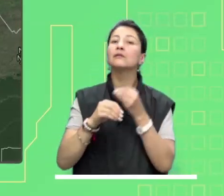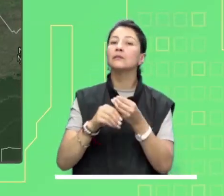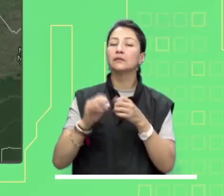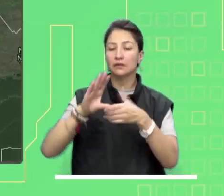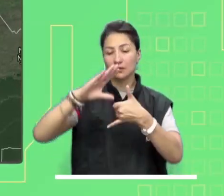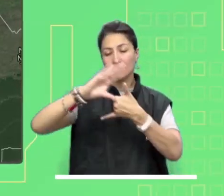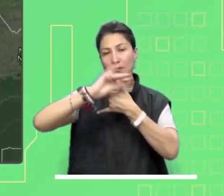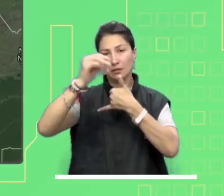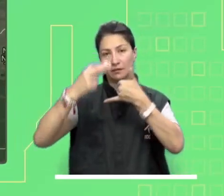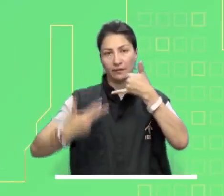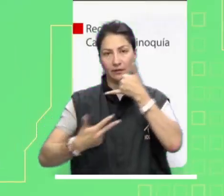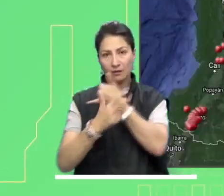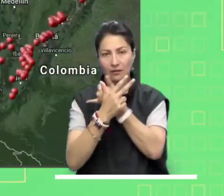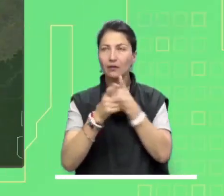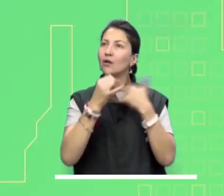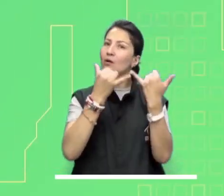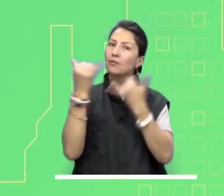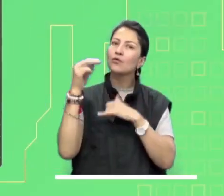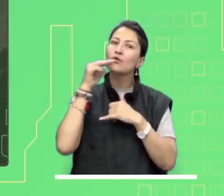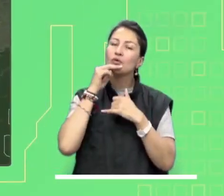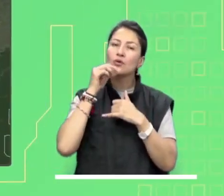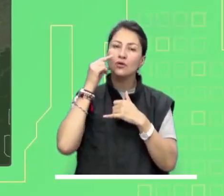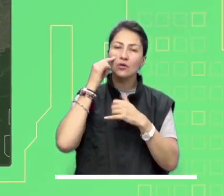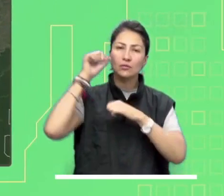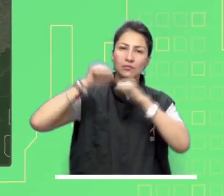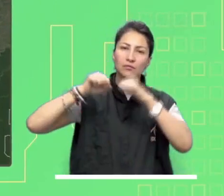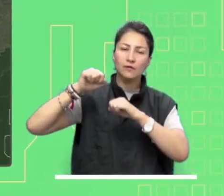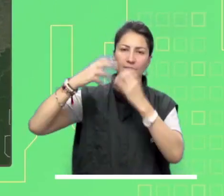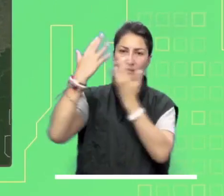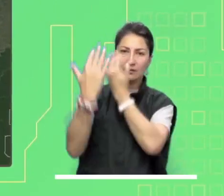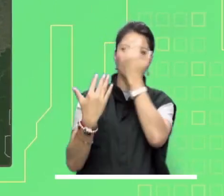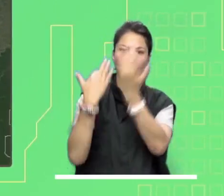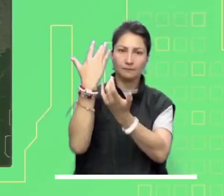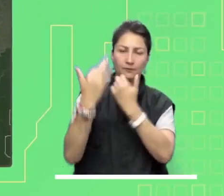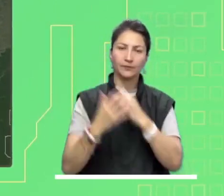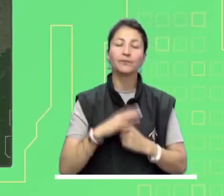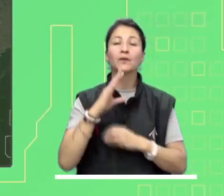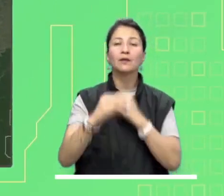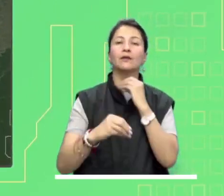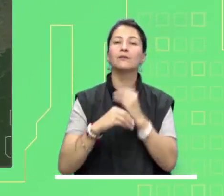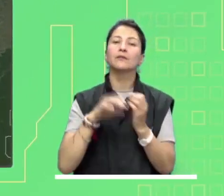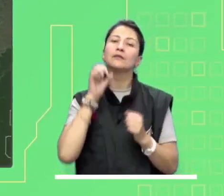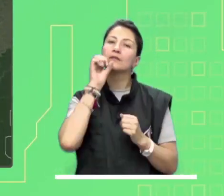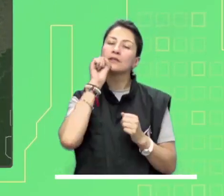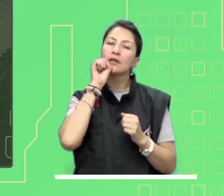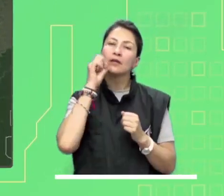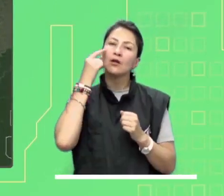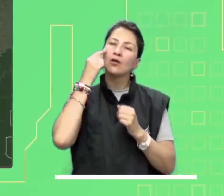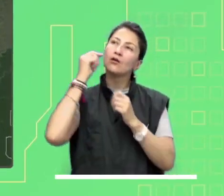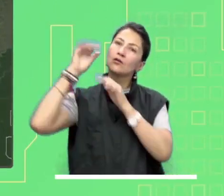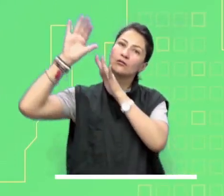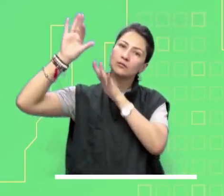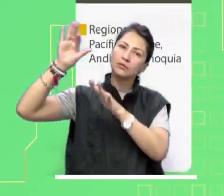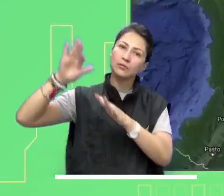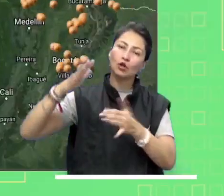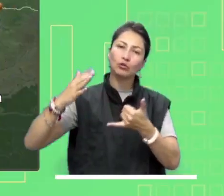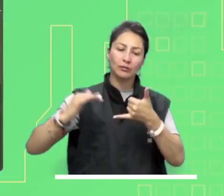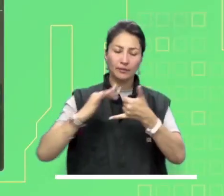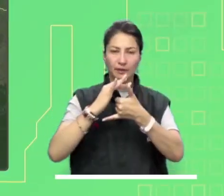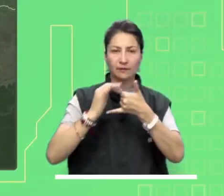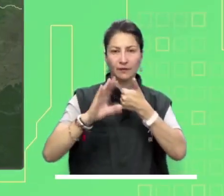Sierra Nevada y el Naré, entre otros. En sectores de la región Caribe y Andina, ya que hay alerta roja por incendios.